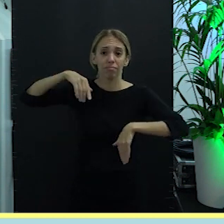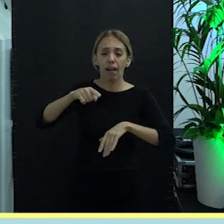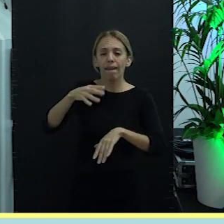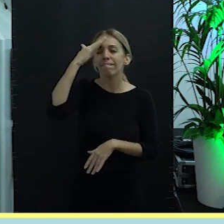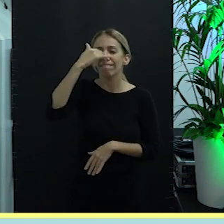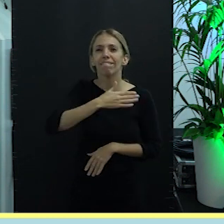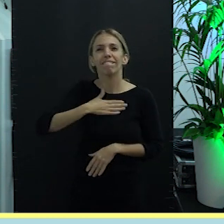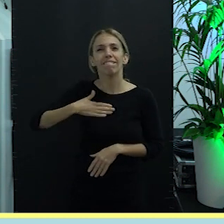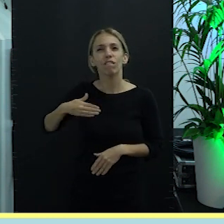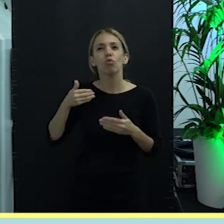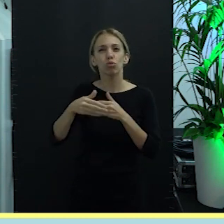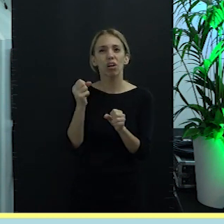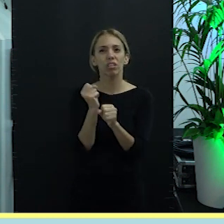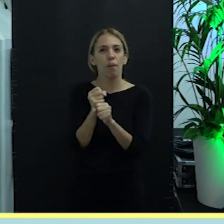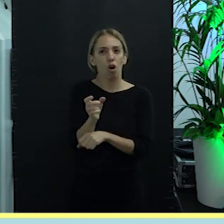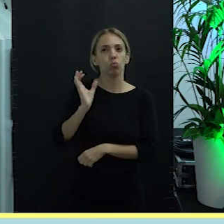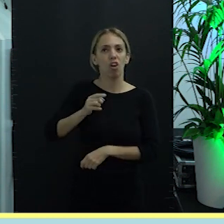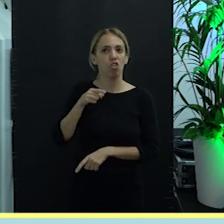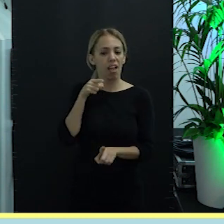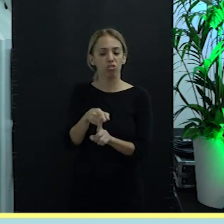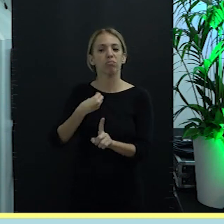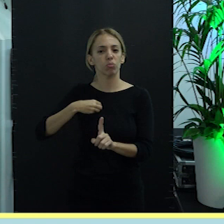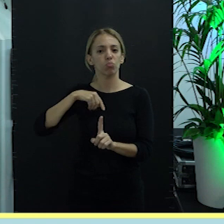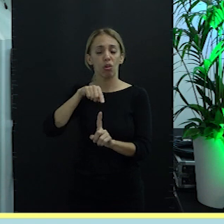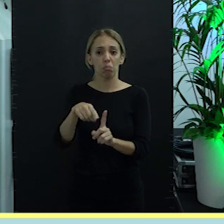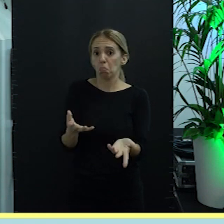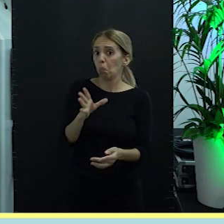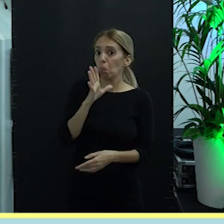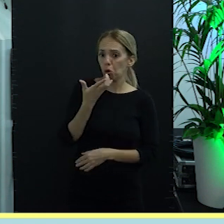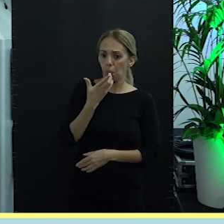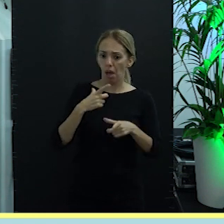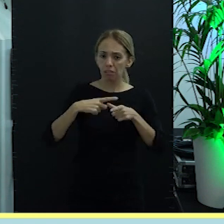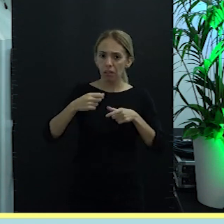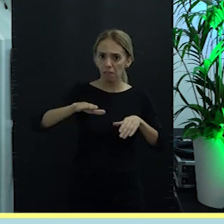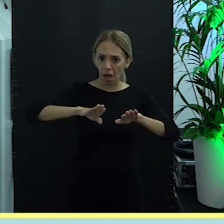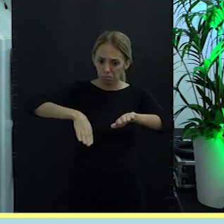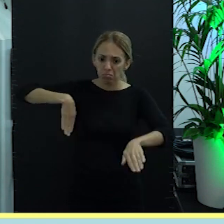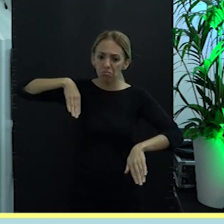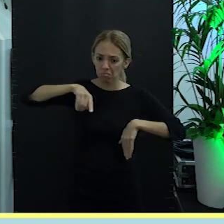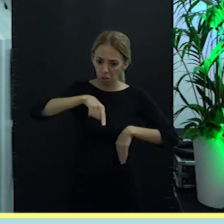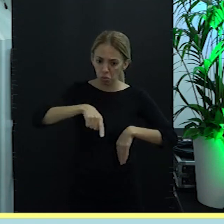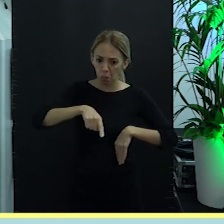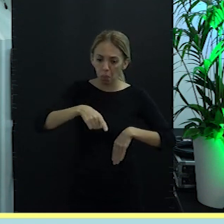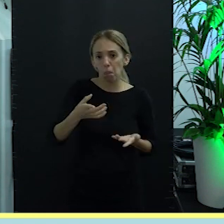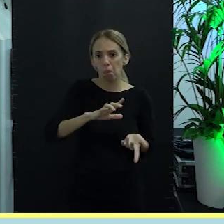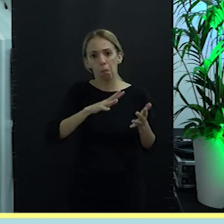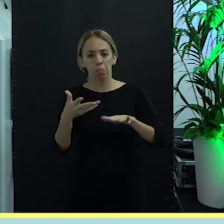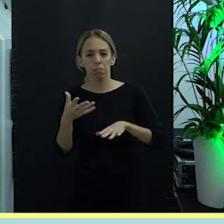sea su medio de vida. Y, ¿por qué no?, la tabla puede ser de madera.